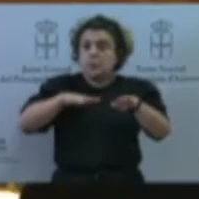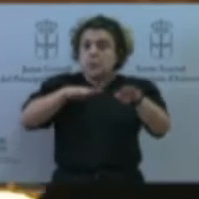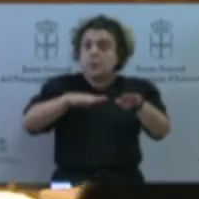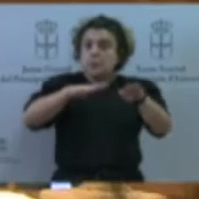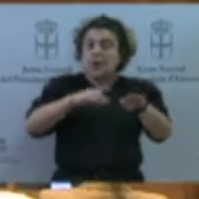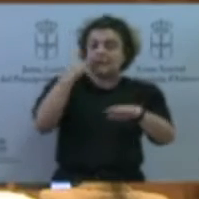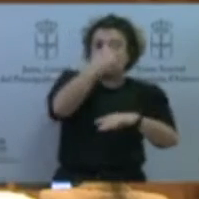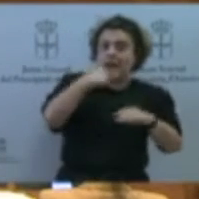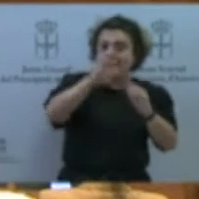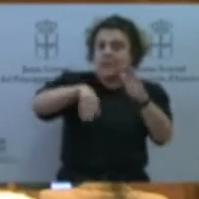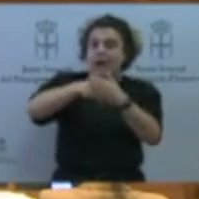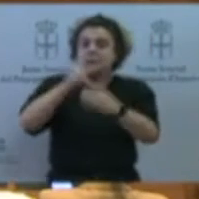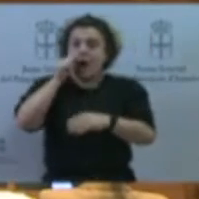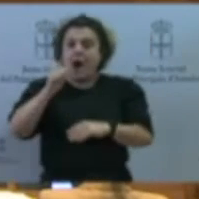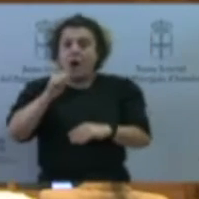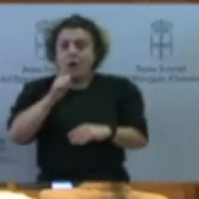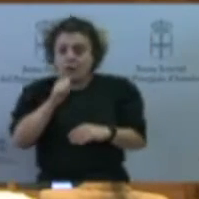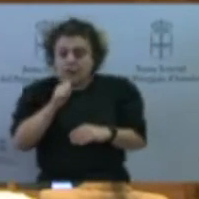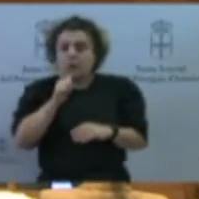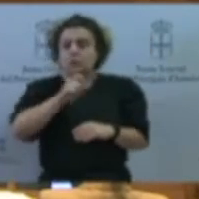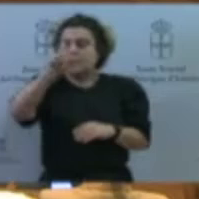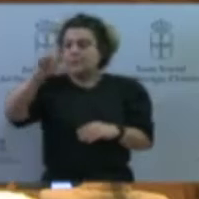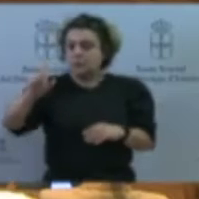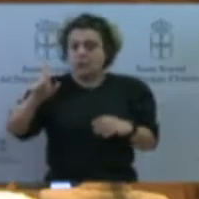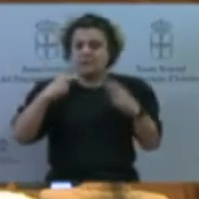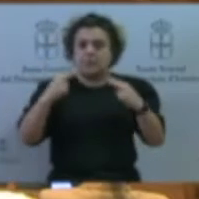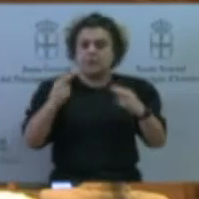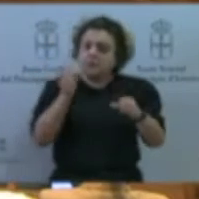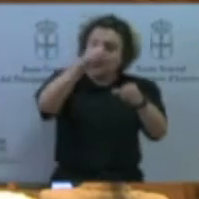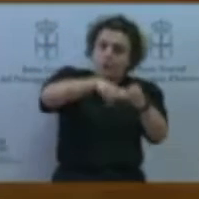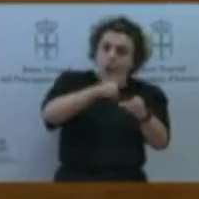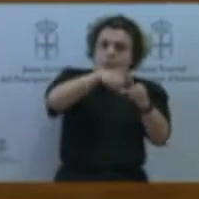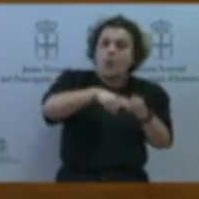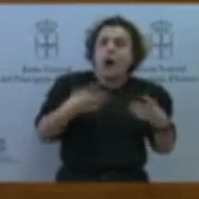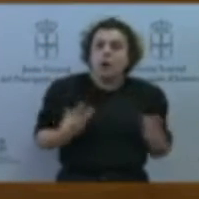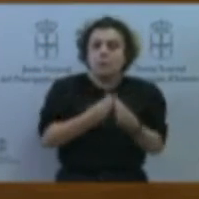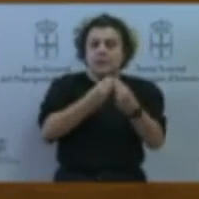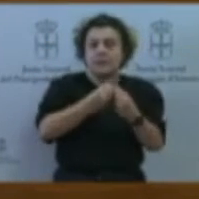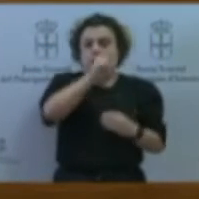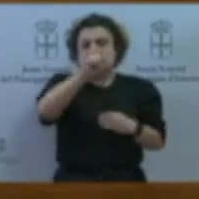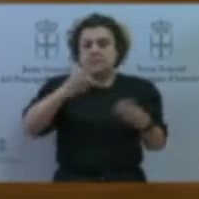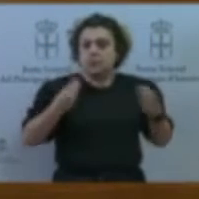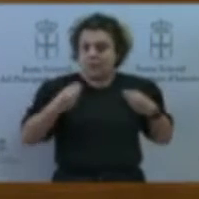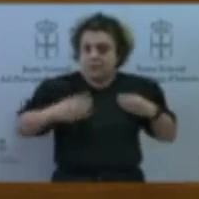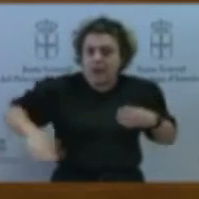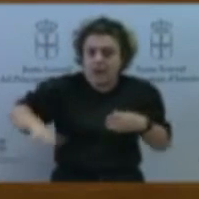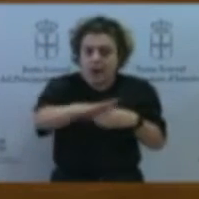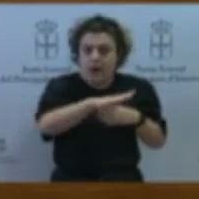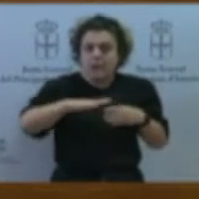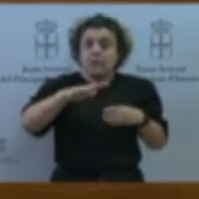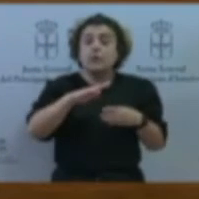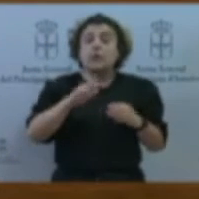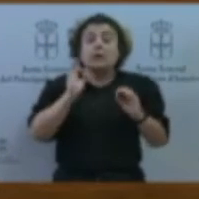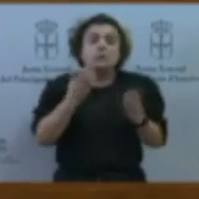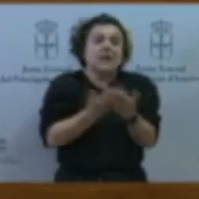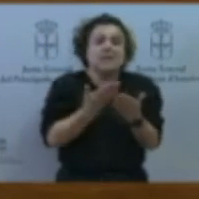Parlamento, acompañando a la ciudadanía, a los vecinos y vecinas de la zona, y en una demanda que era unánime, era unánime de que tenía que